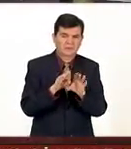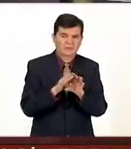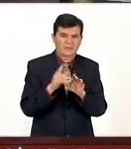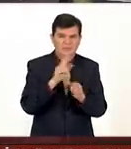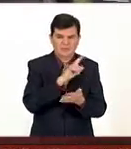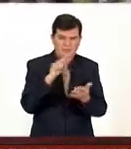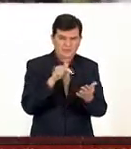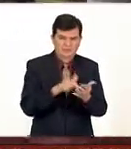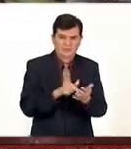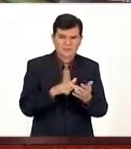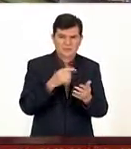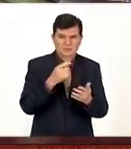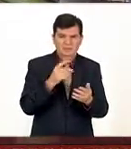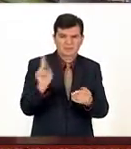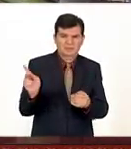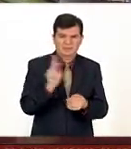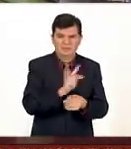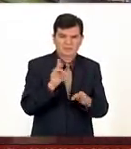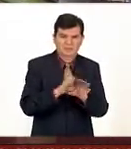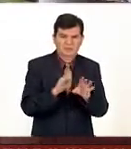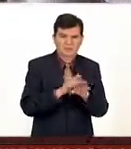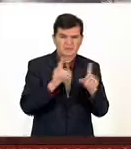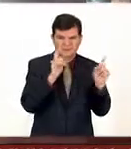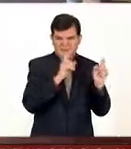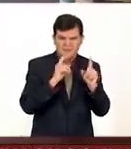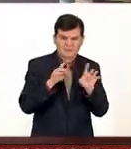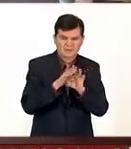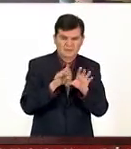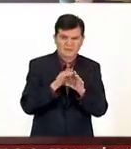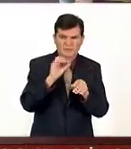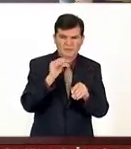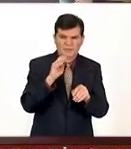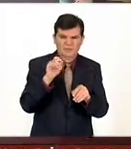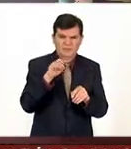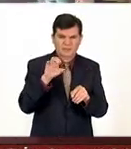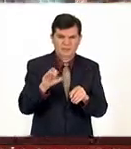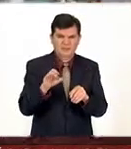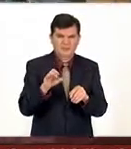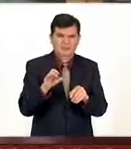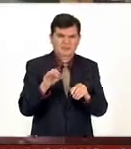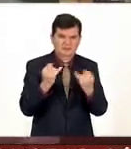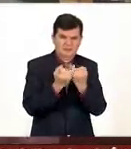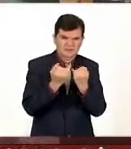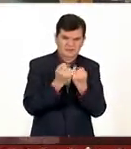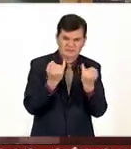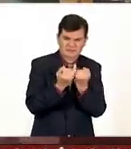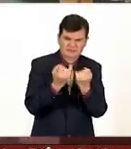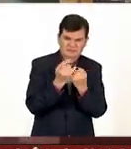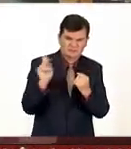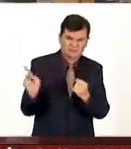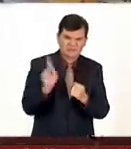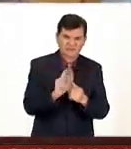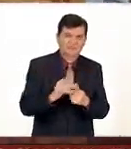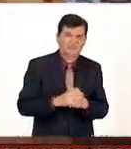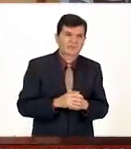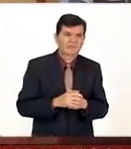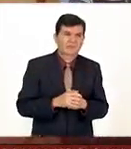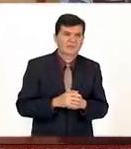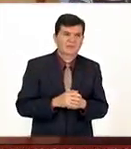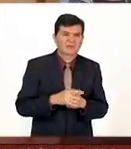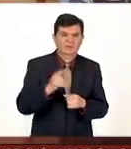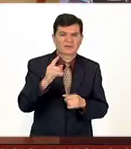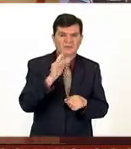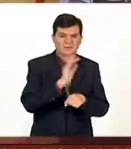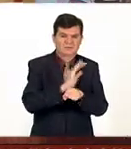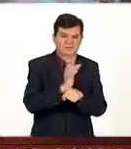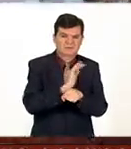lugares muy parecidos a los que retrató le insisto kubrick porque así eran exactamente el con esta